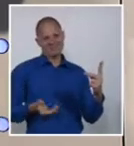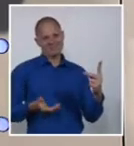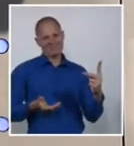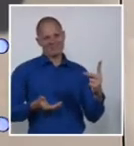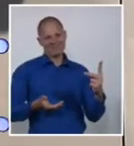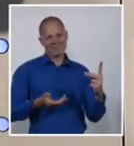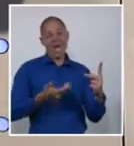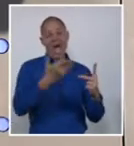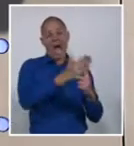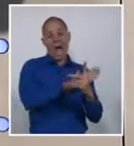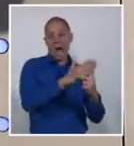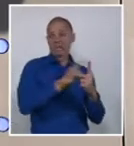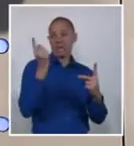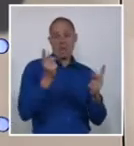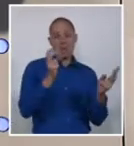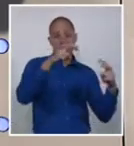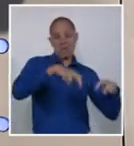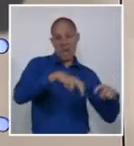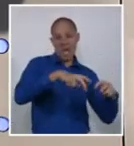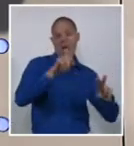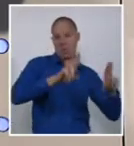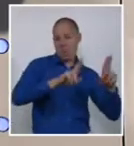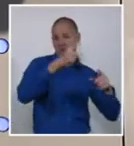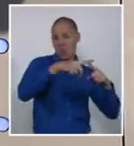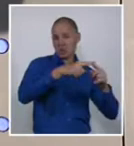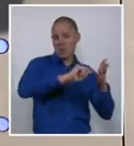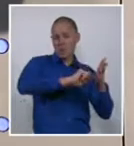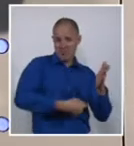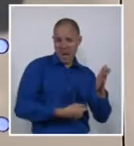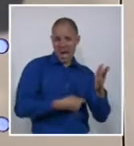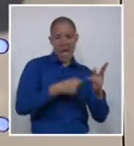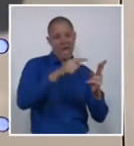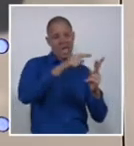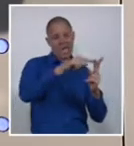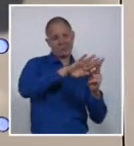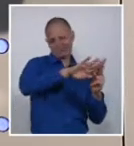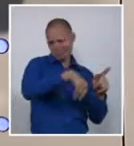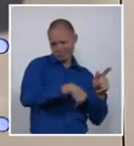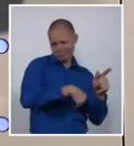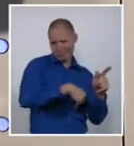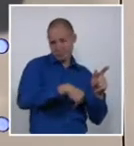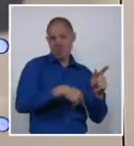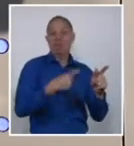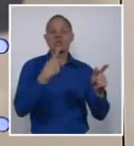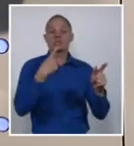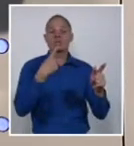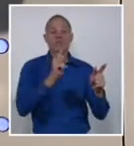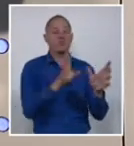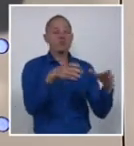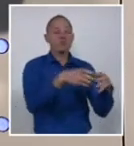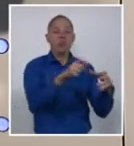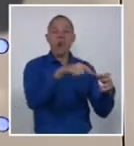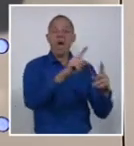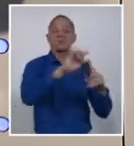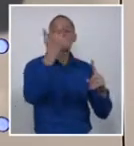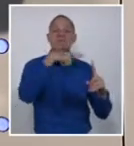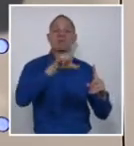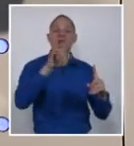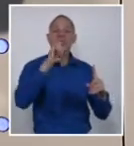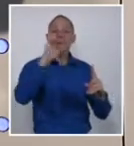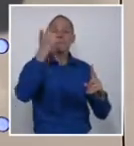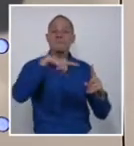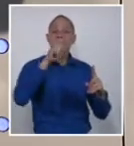Talibán y después dijo que no escarcelará a los 5.000 presos de ese movimiento, como establece el